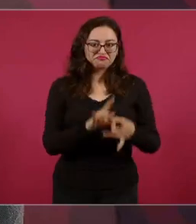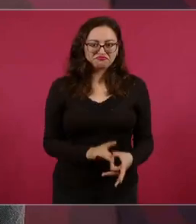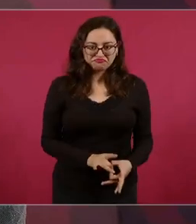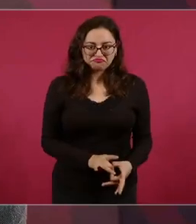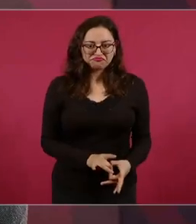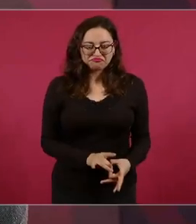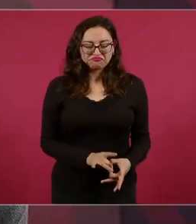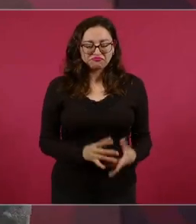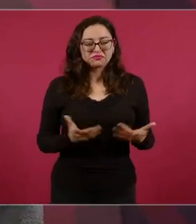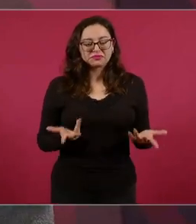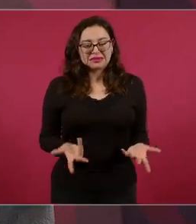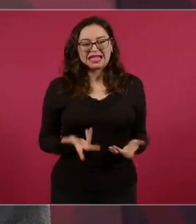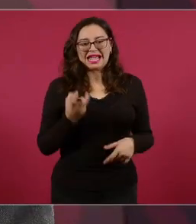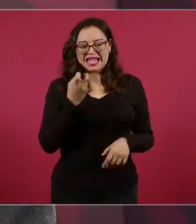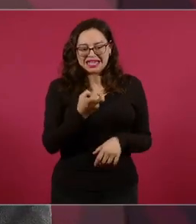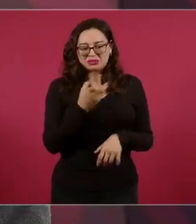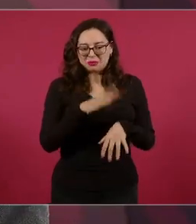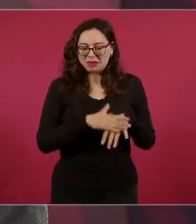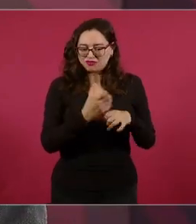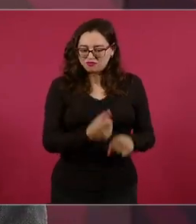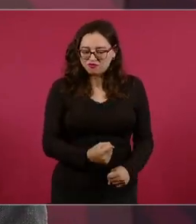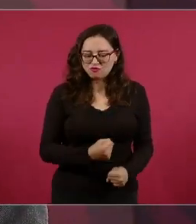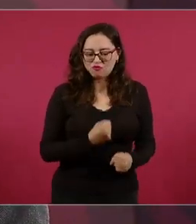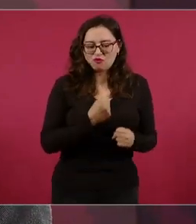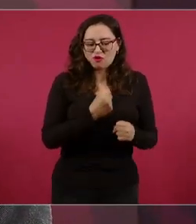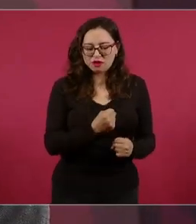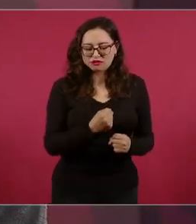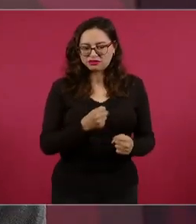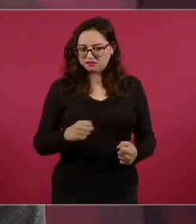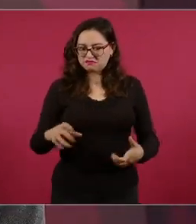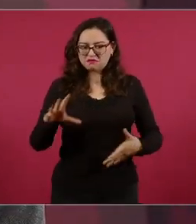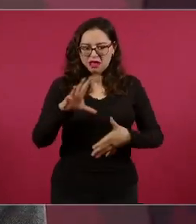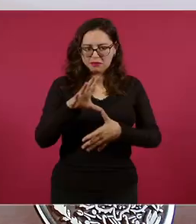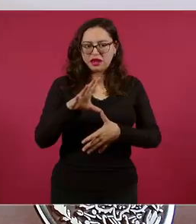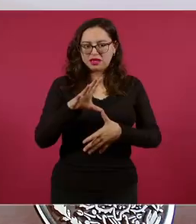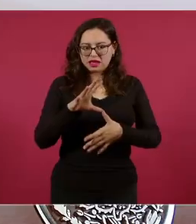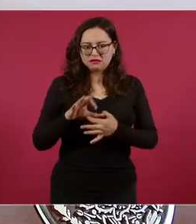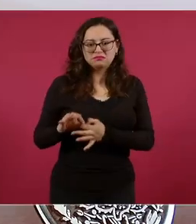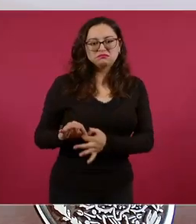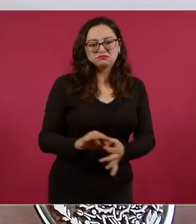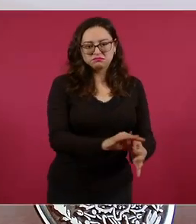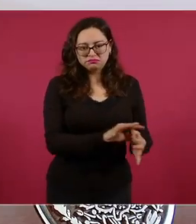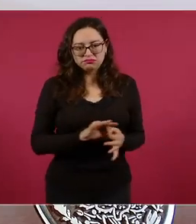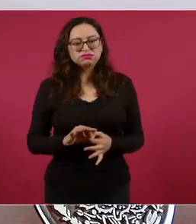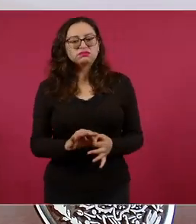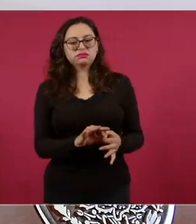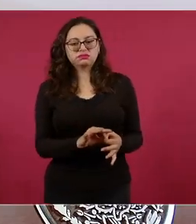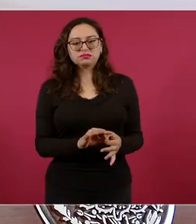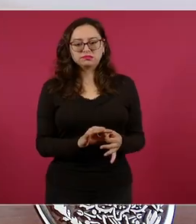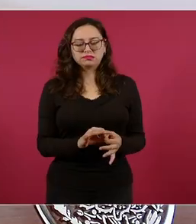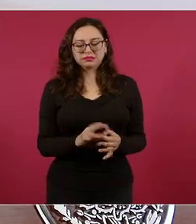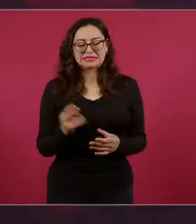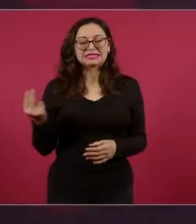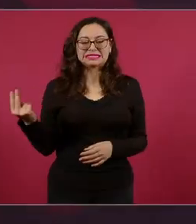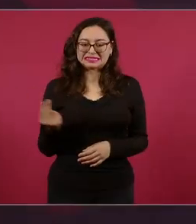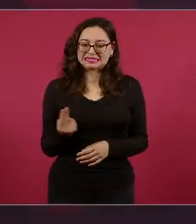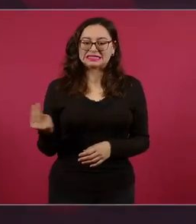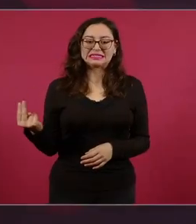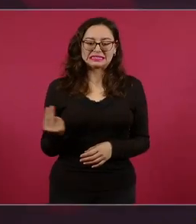fortalecer a América como continente,